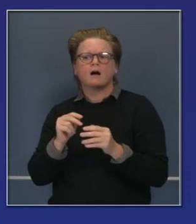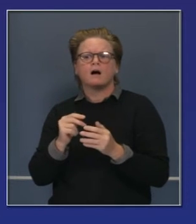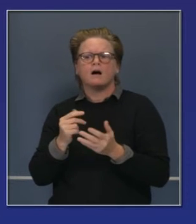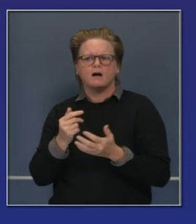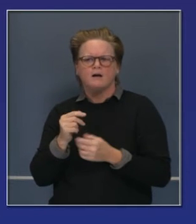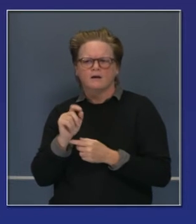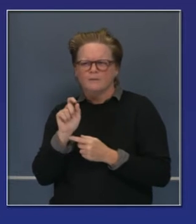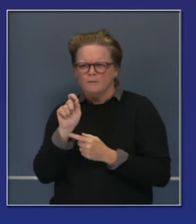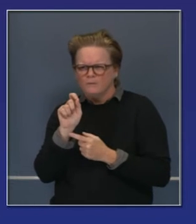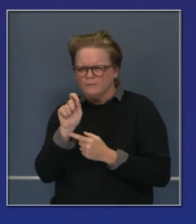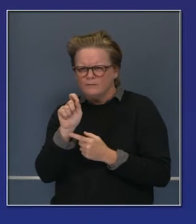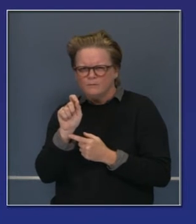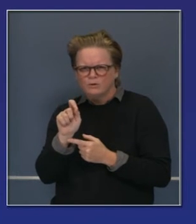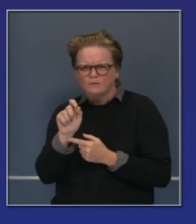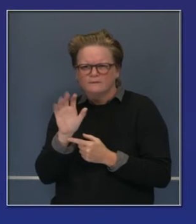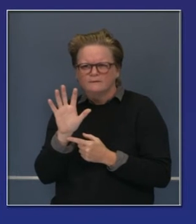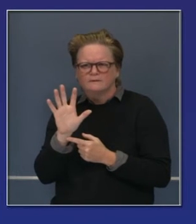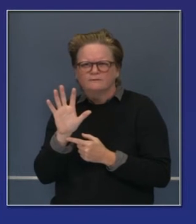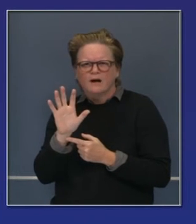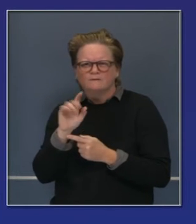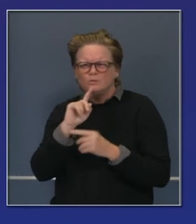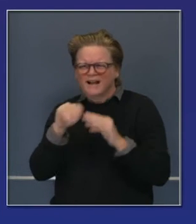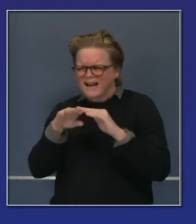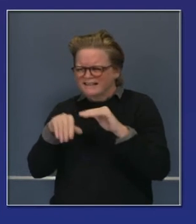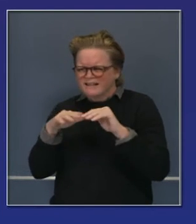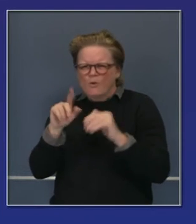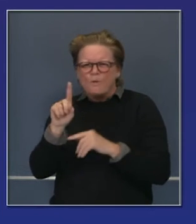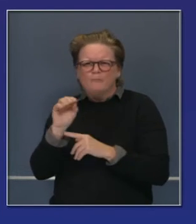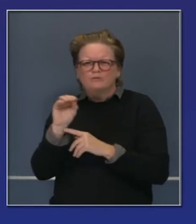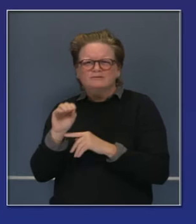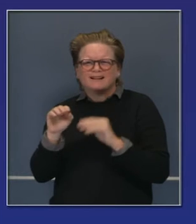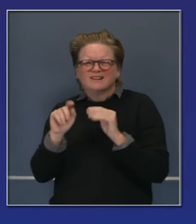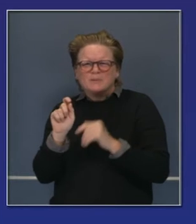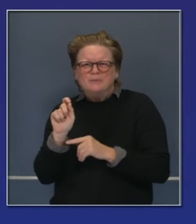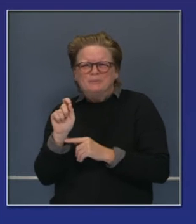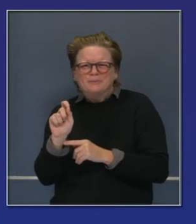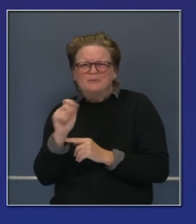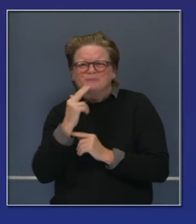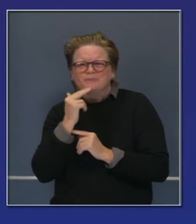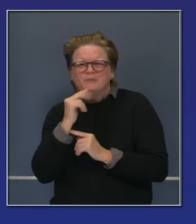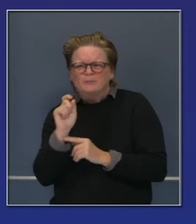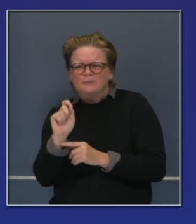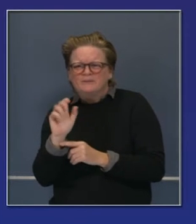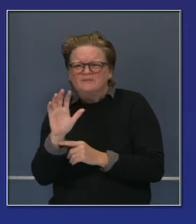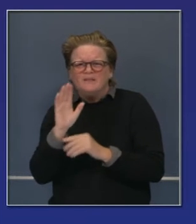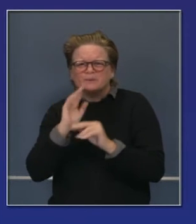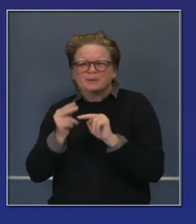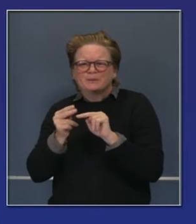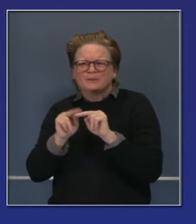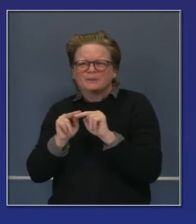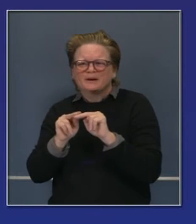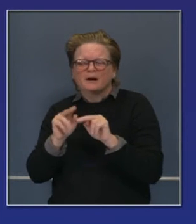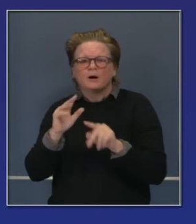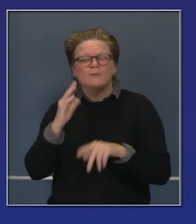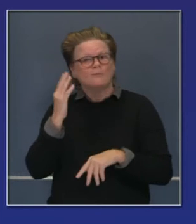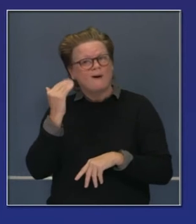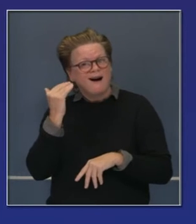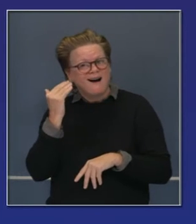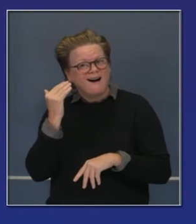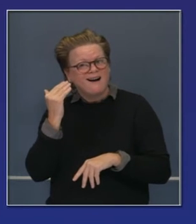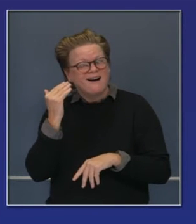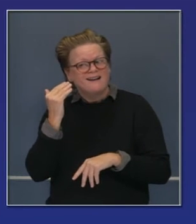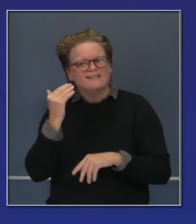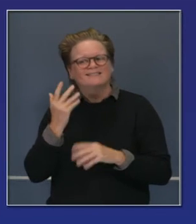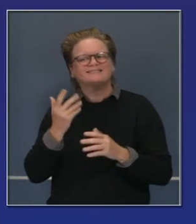a subir 0.5%. Menos de 1% va a subir. Que es un aumento récord por lo bajo